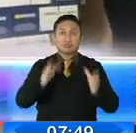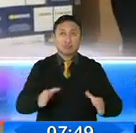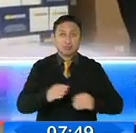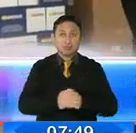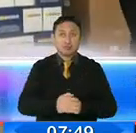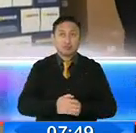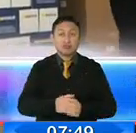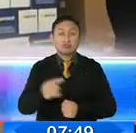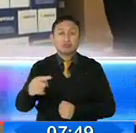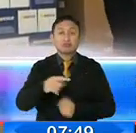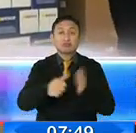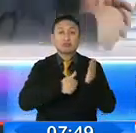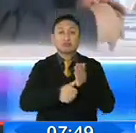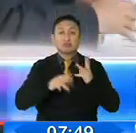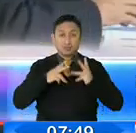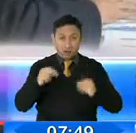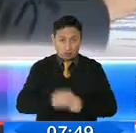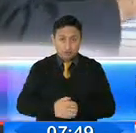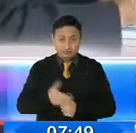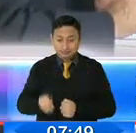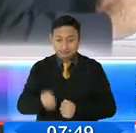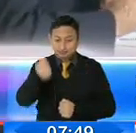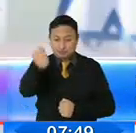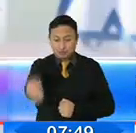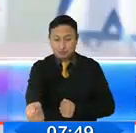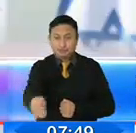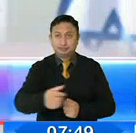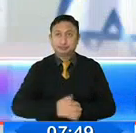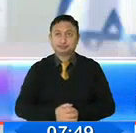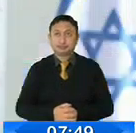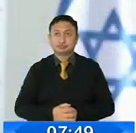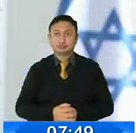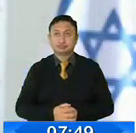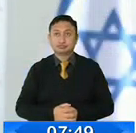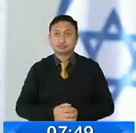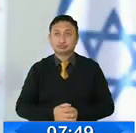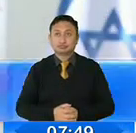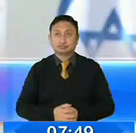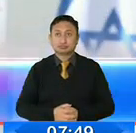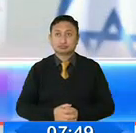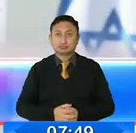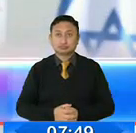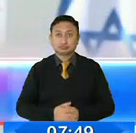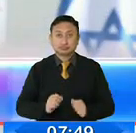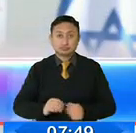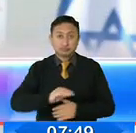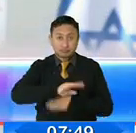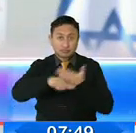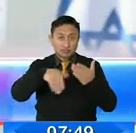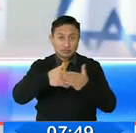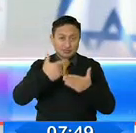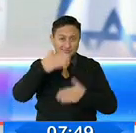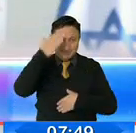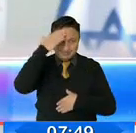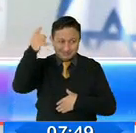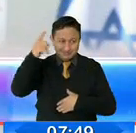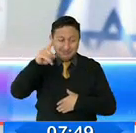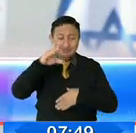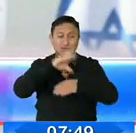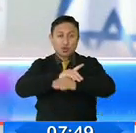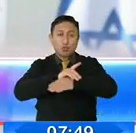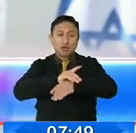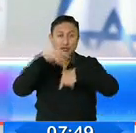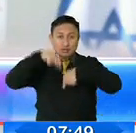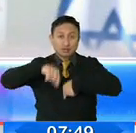Sef Jarel, al ministro de Salud, Juan Carlos Ceballos. Como todos sabemos, el cuerpo médico está al frente de